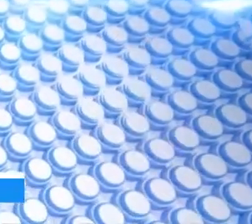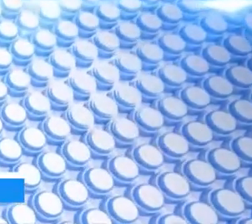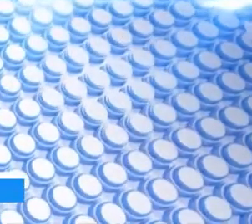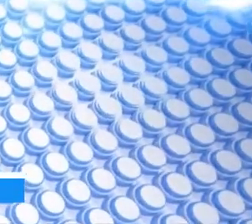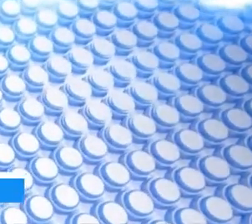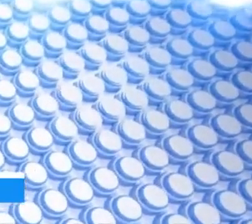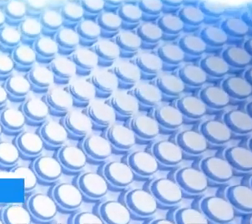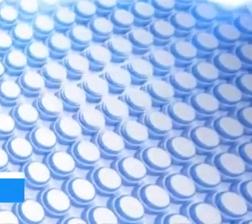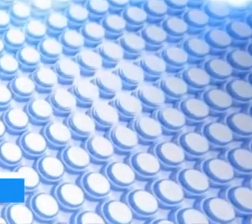brindarme esta oportunidad.